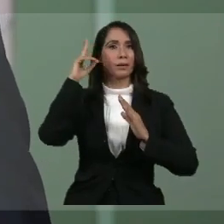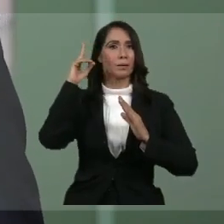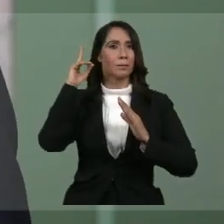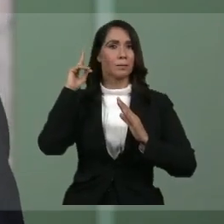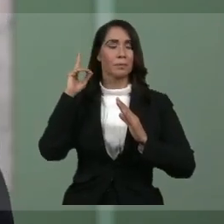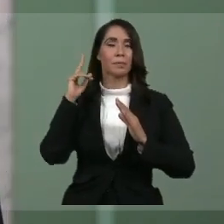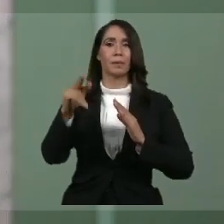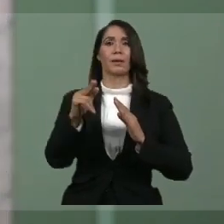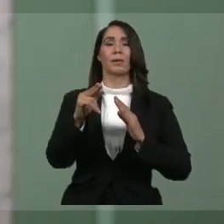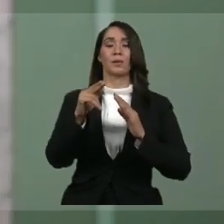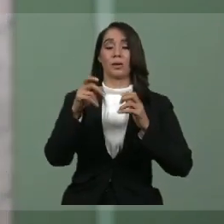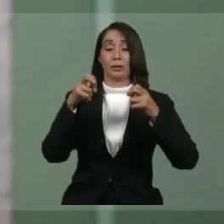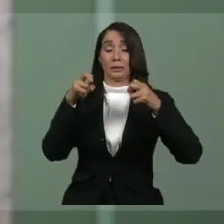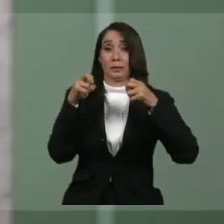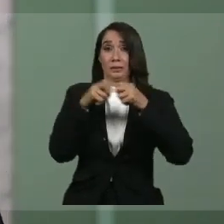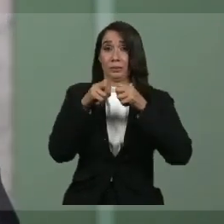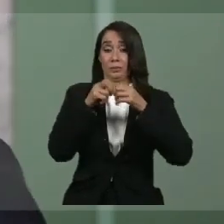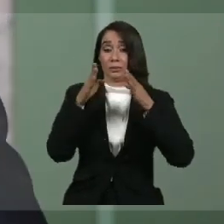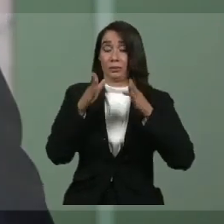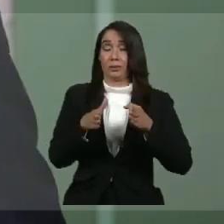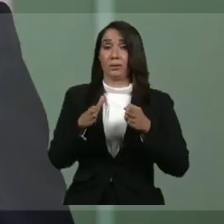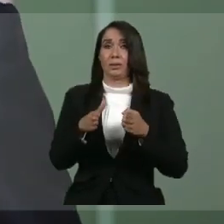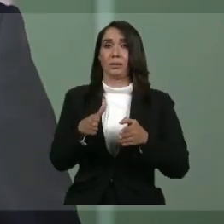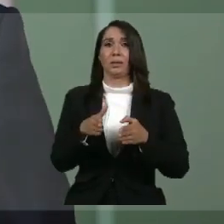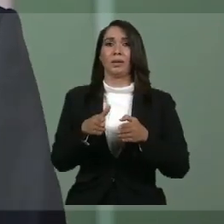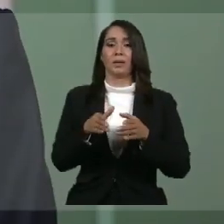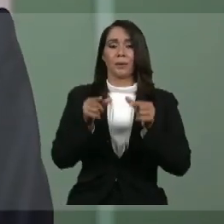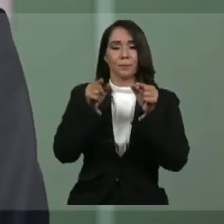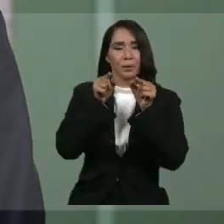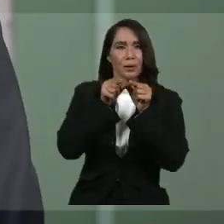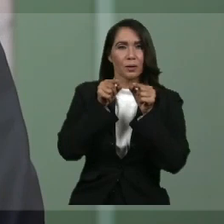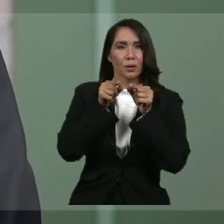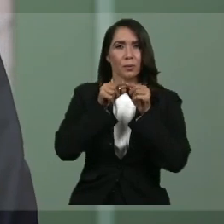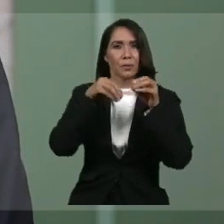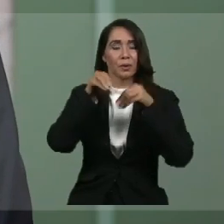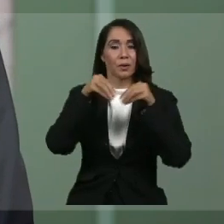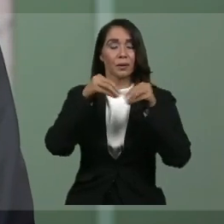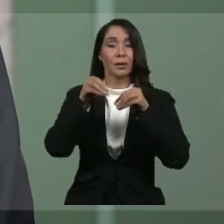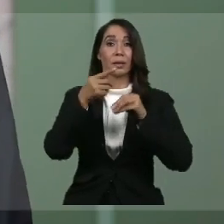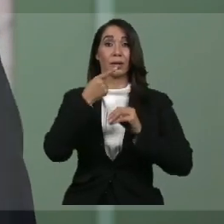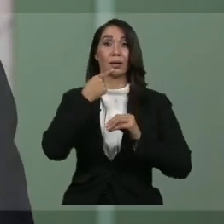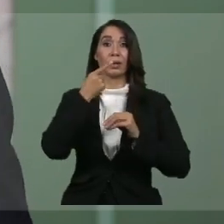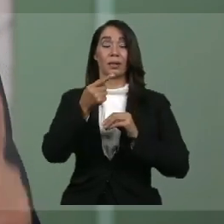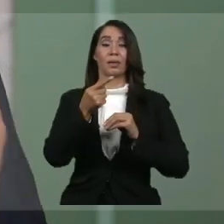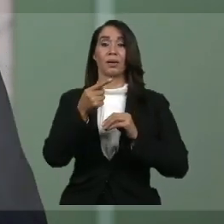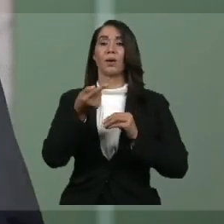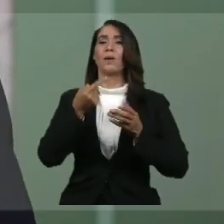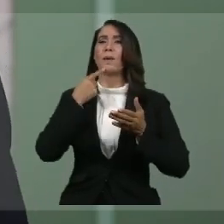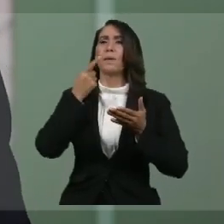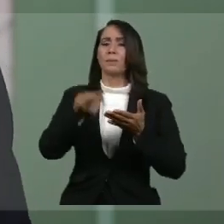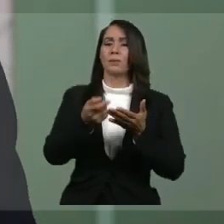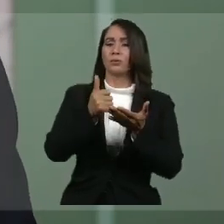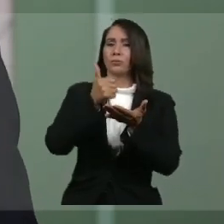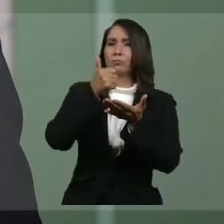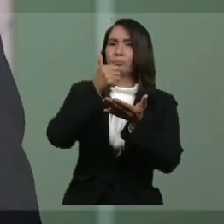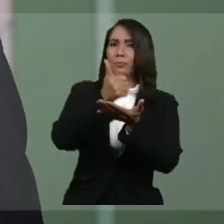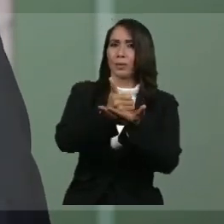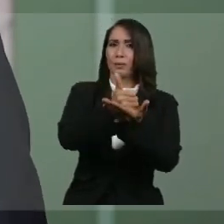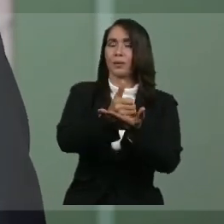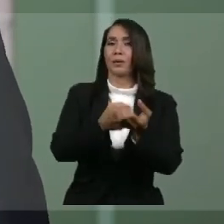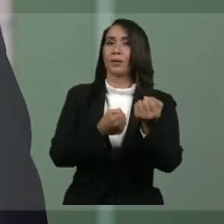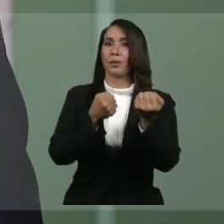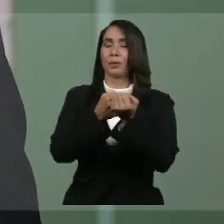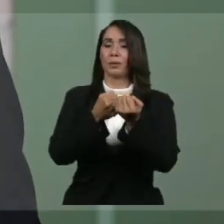hasta los electricistas, y los pequeños comerciantes, les digo, vamos a estar ahí para todos